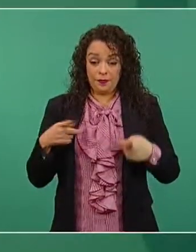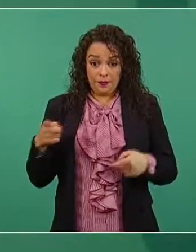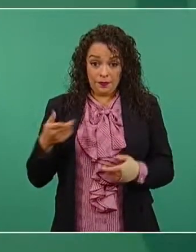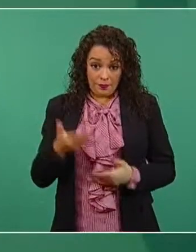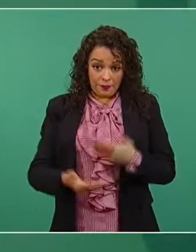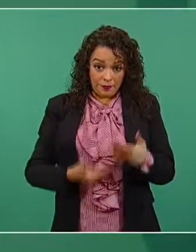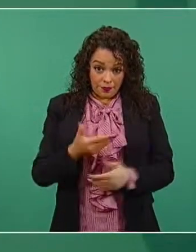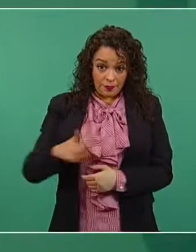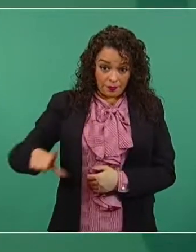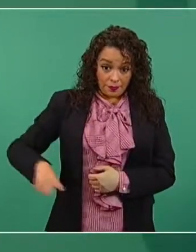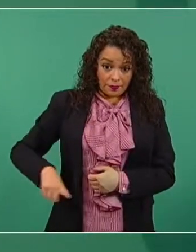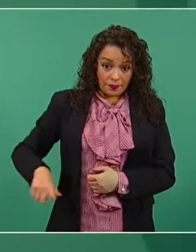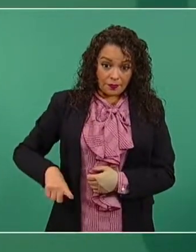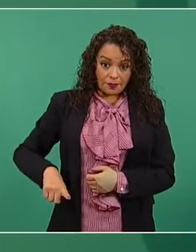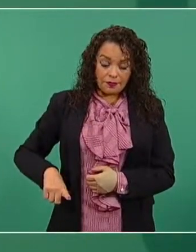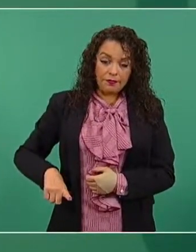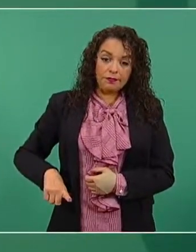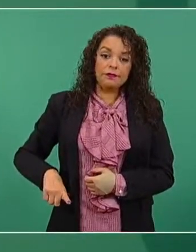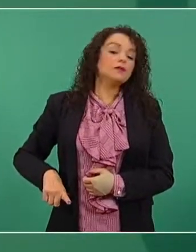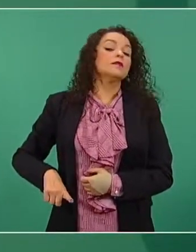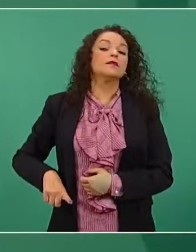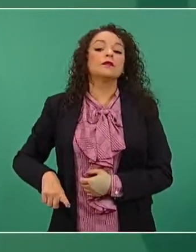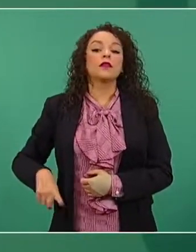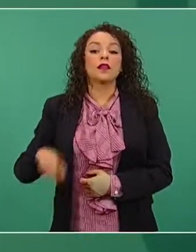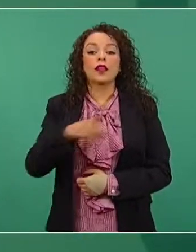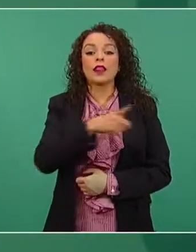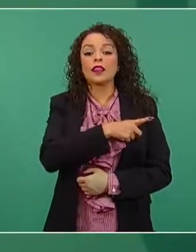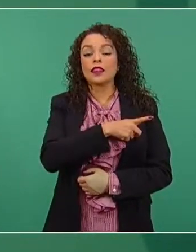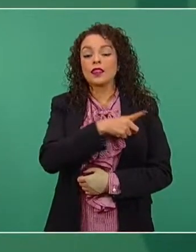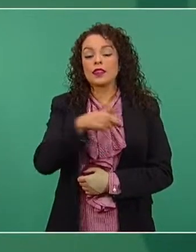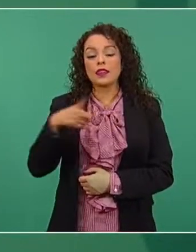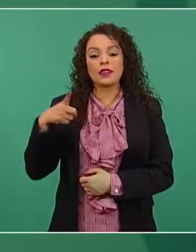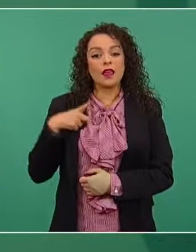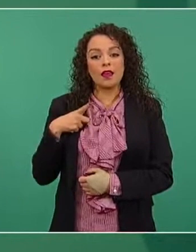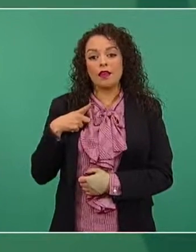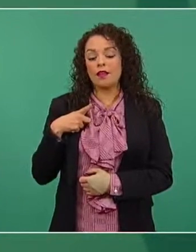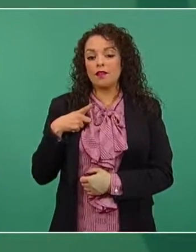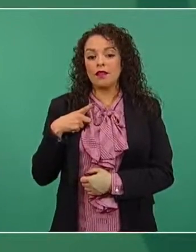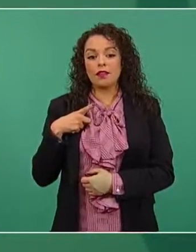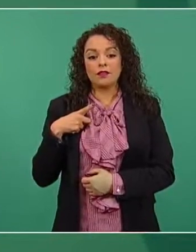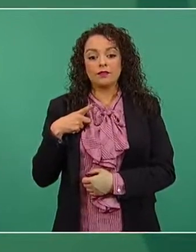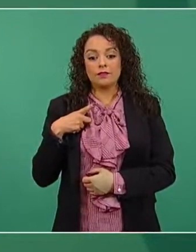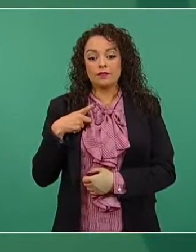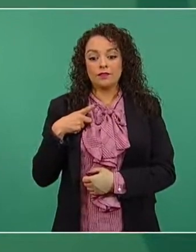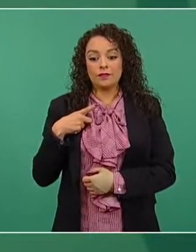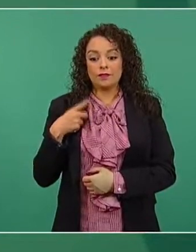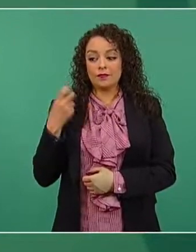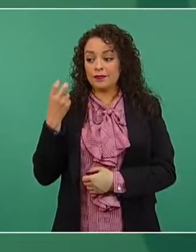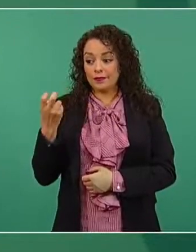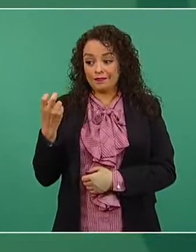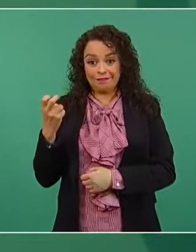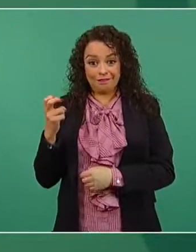evitar ese tipo de situaciones.